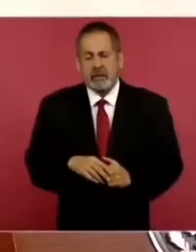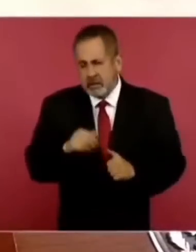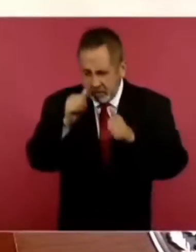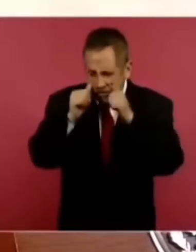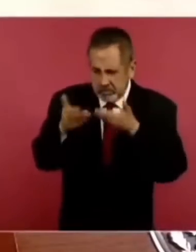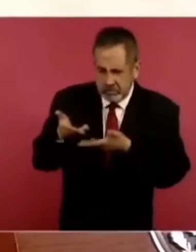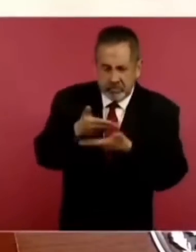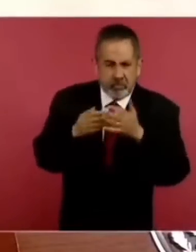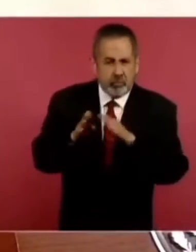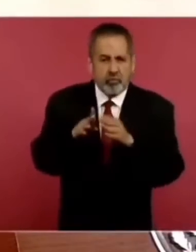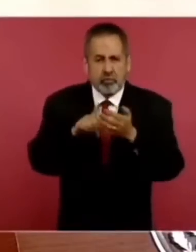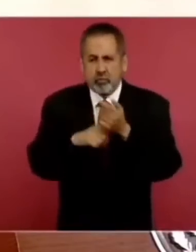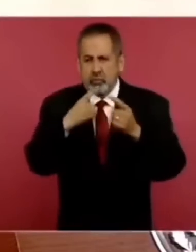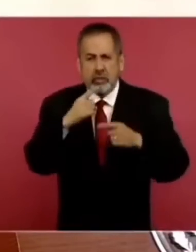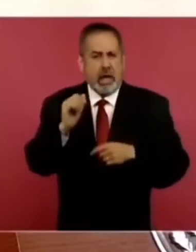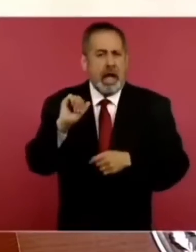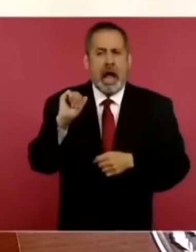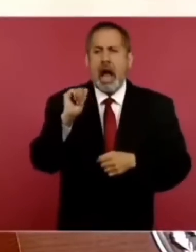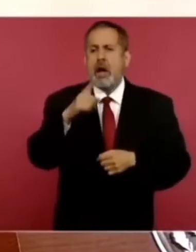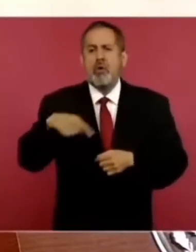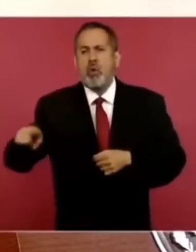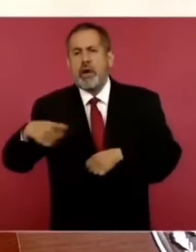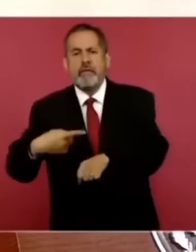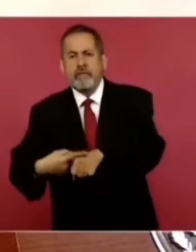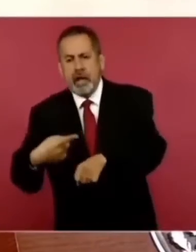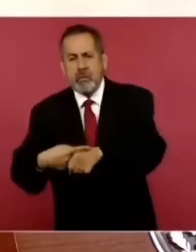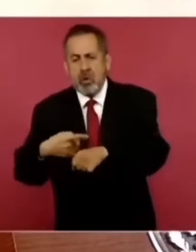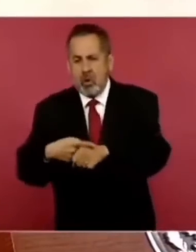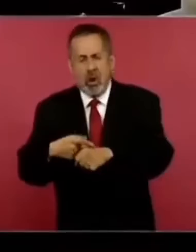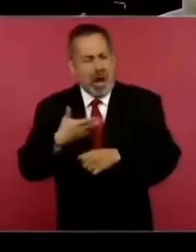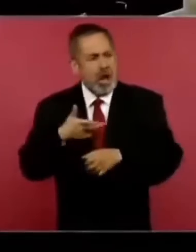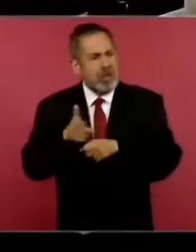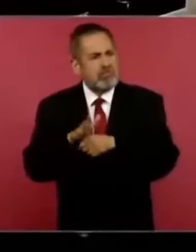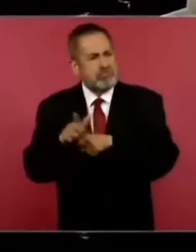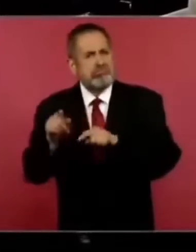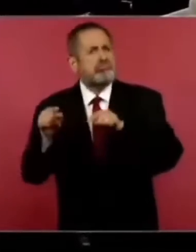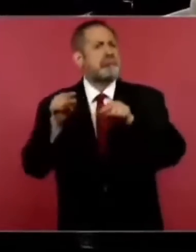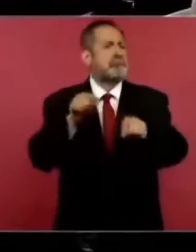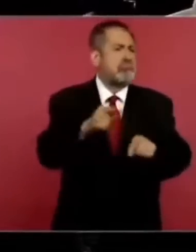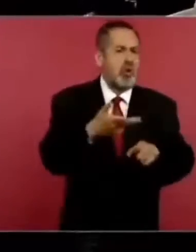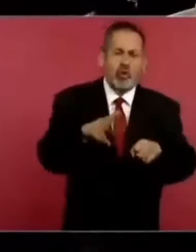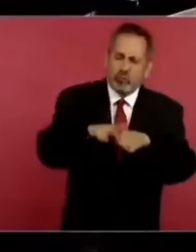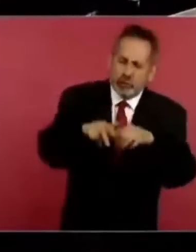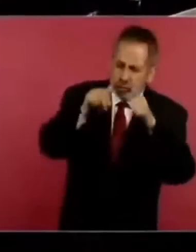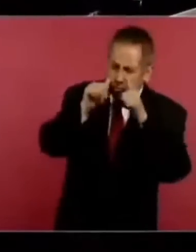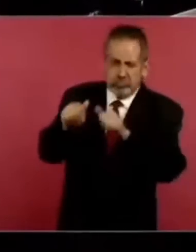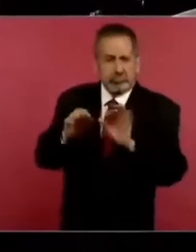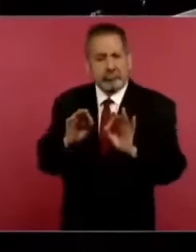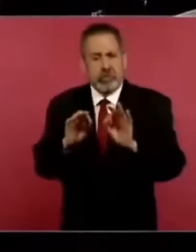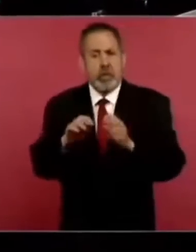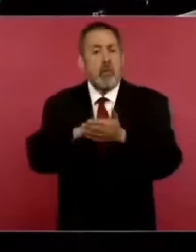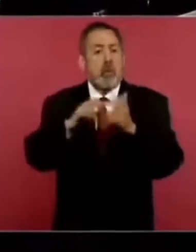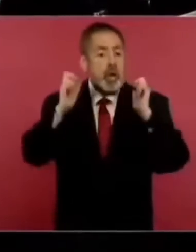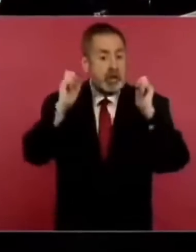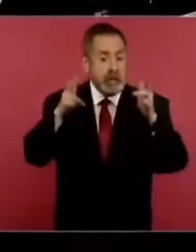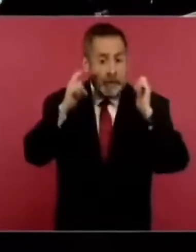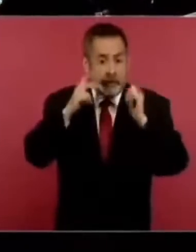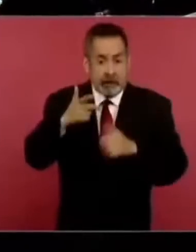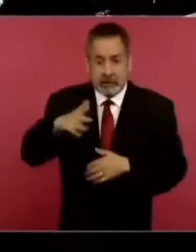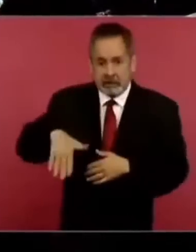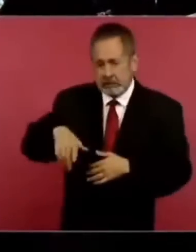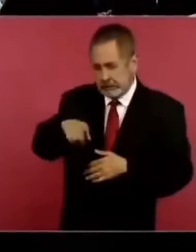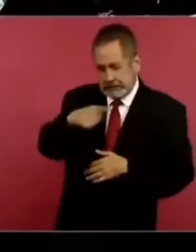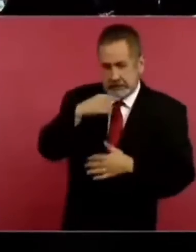atenderse cuando se enferman, que funcionen los sistemas de salud, en el caso de Chiapas, por lo que estás